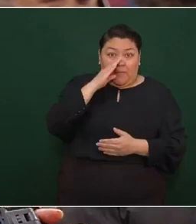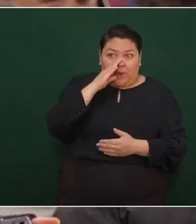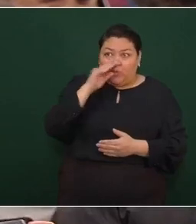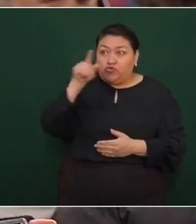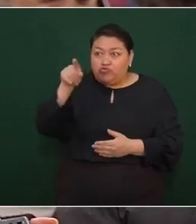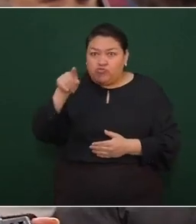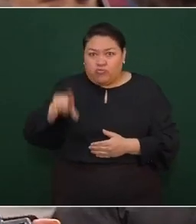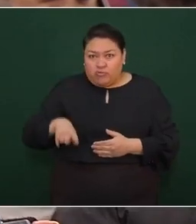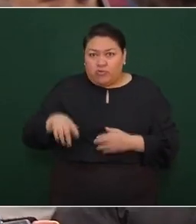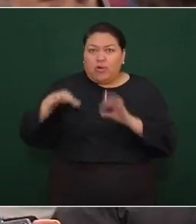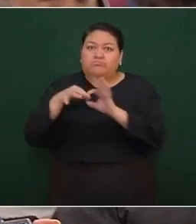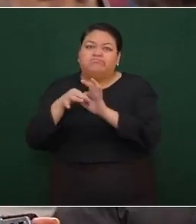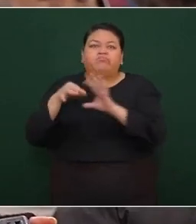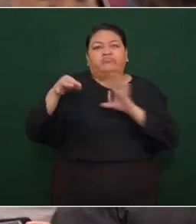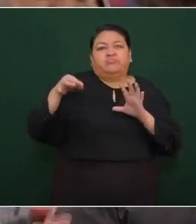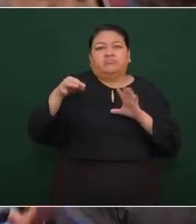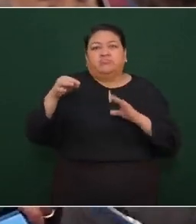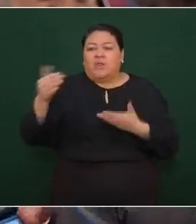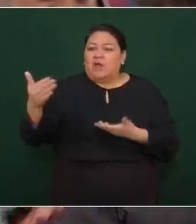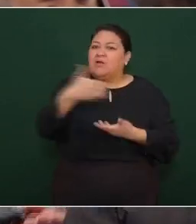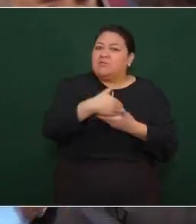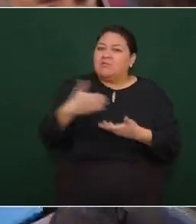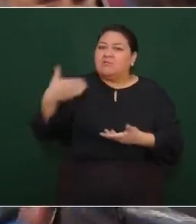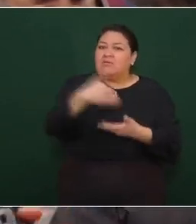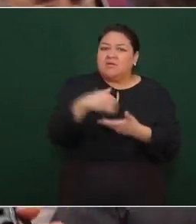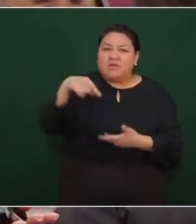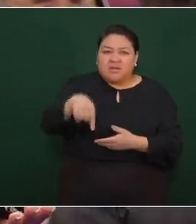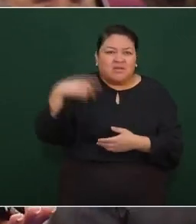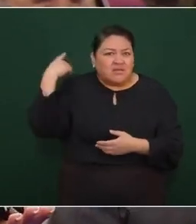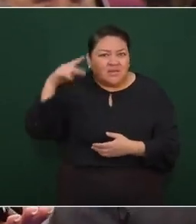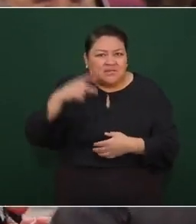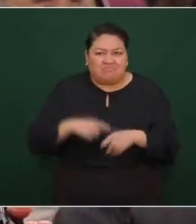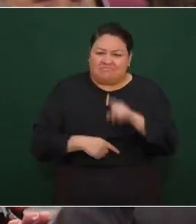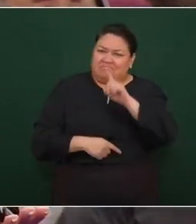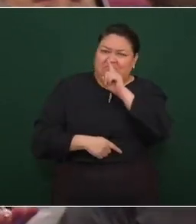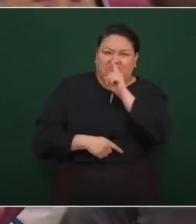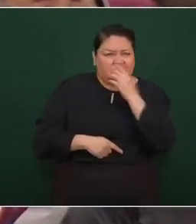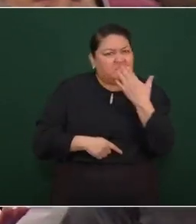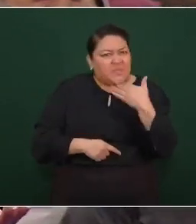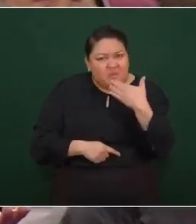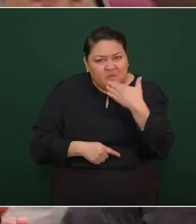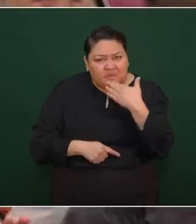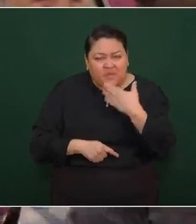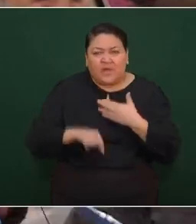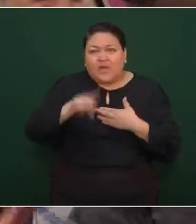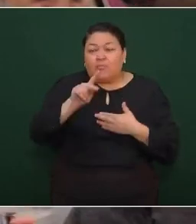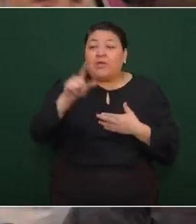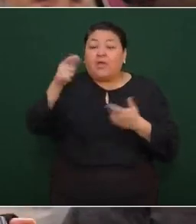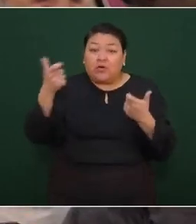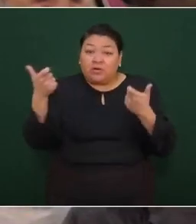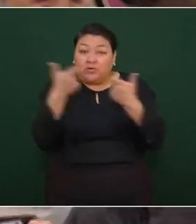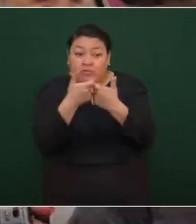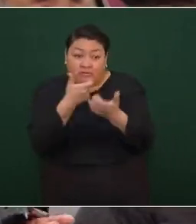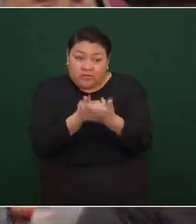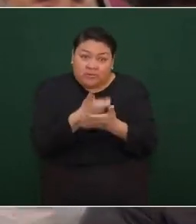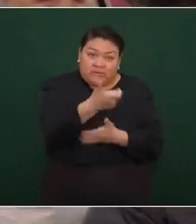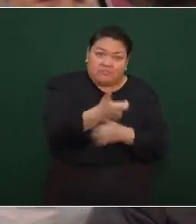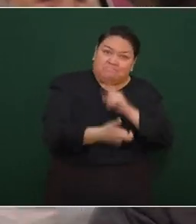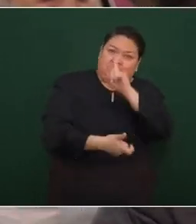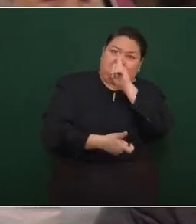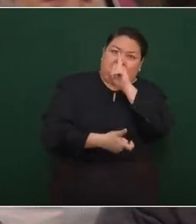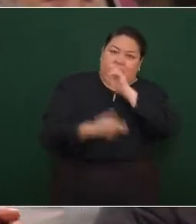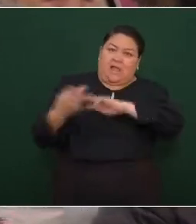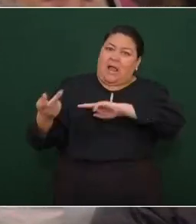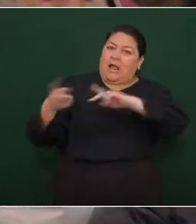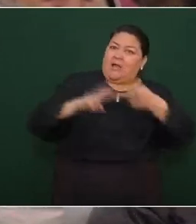porque pues muy pocas veces venía usted y teníamos muy poco apoyo en cuestiones de infraestructura, ahora es todo lo